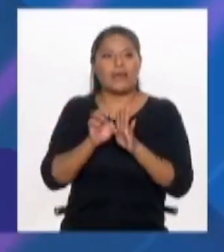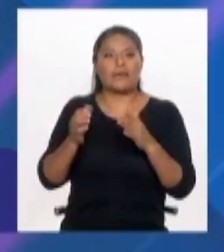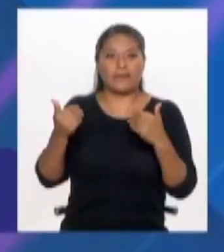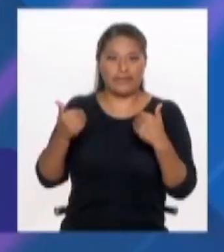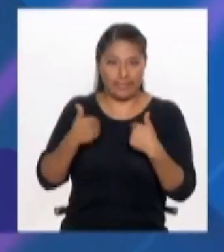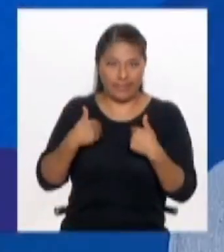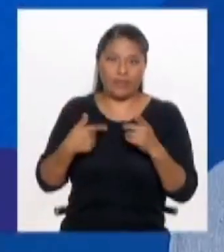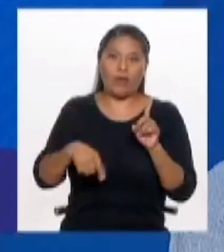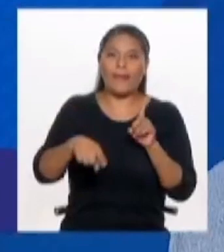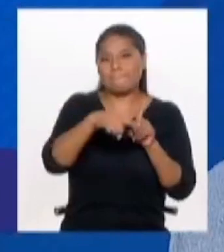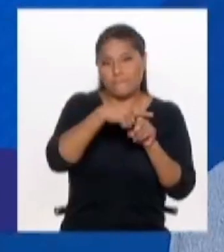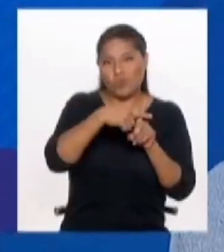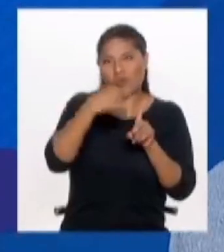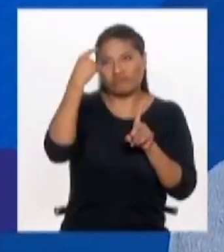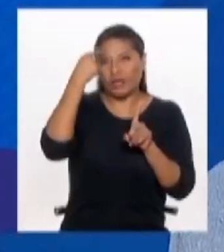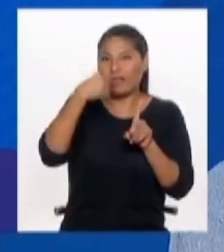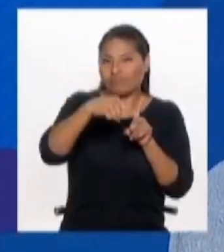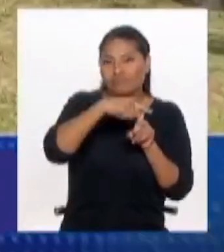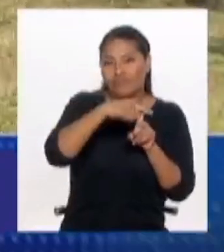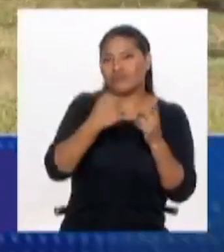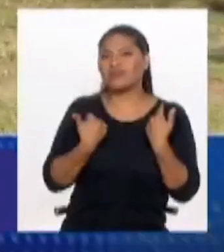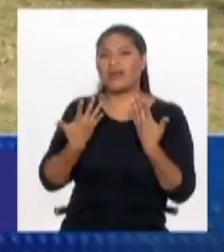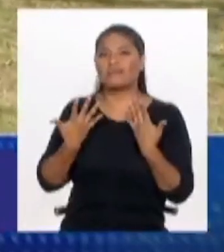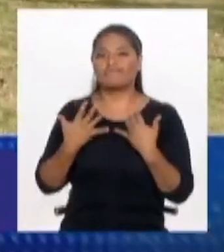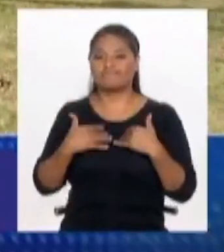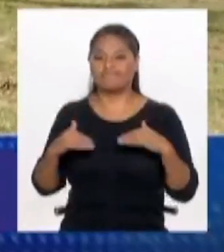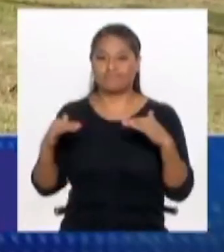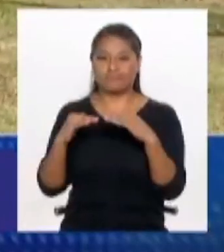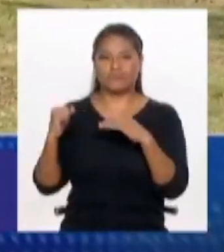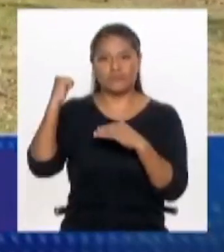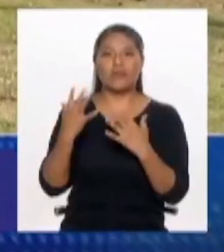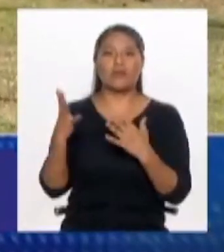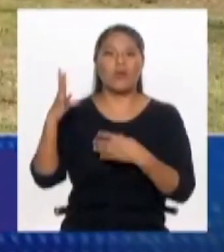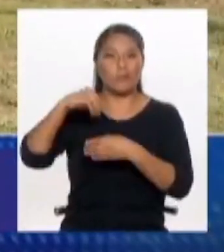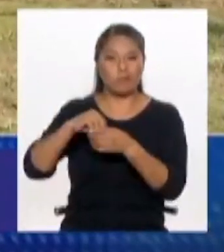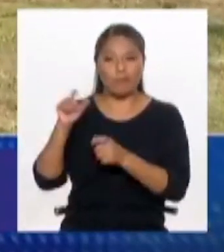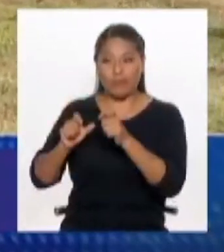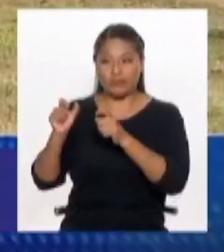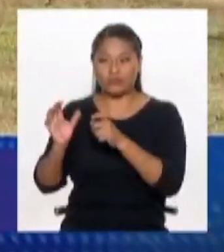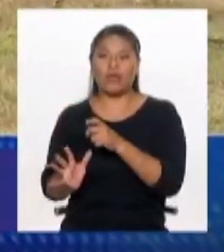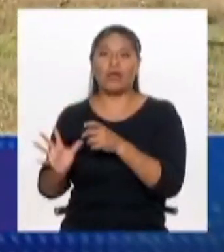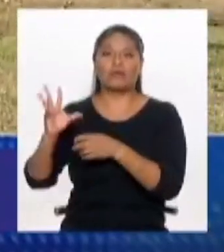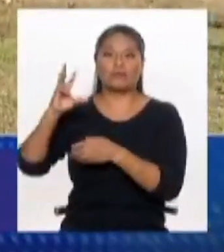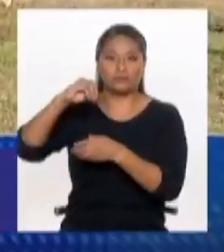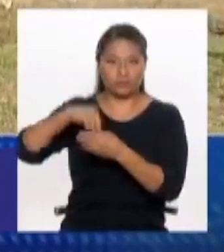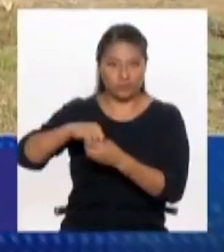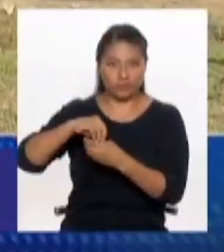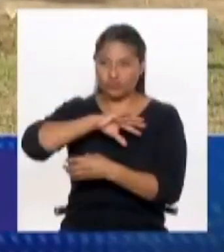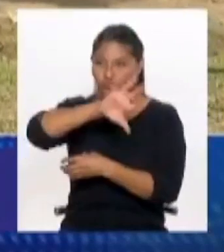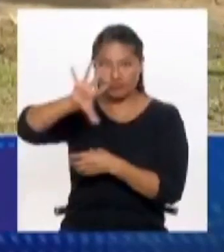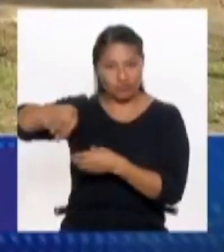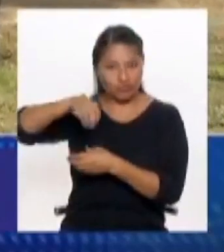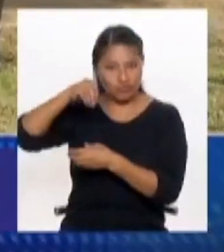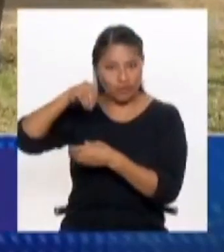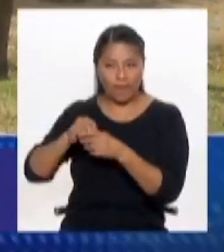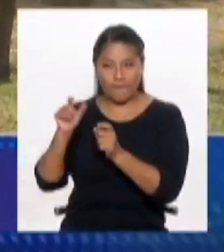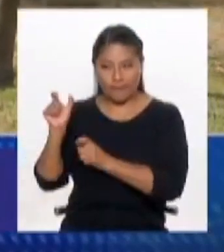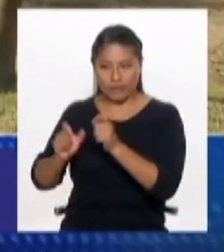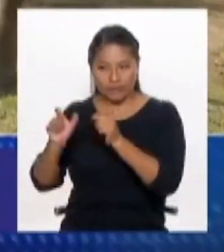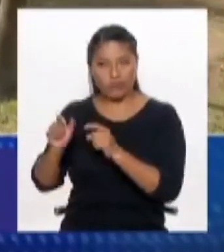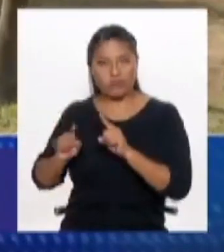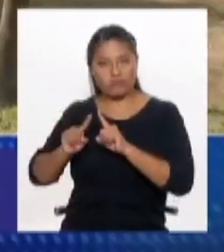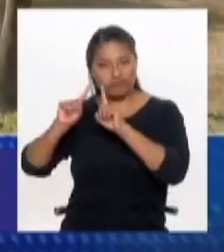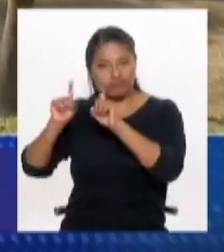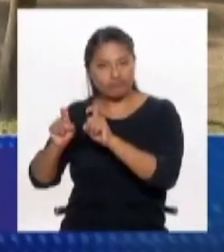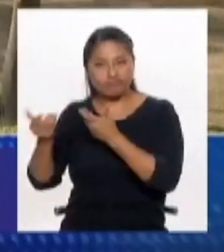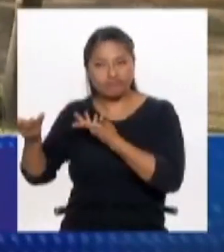ser proactivos. Vamos a ser proactivos. Yo diría que lo que hay que intentar es involucrar a la población en todo lo que podamos involucrarla, en todas las